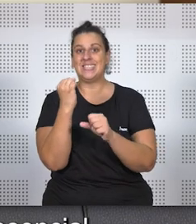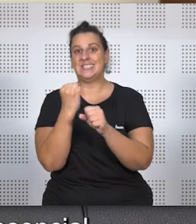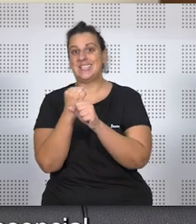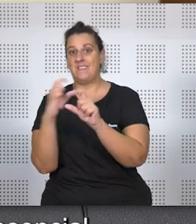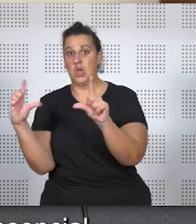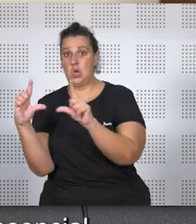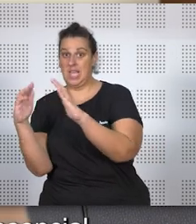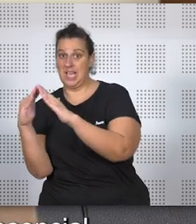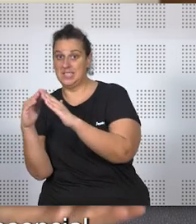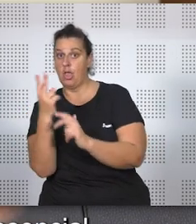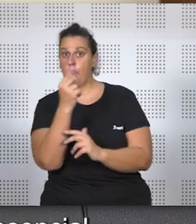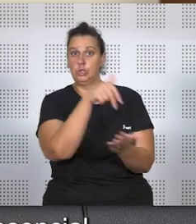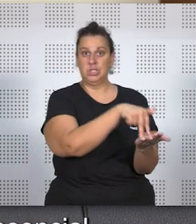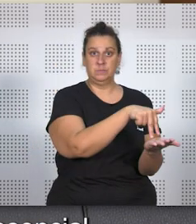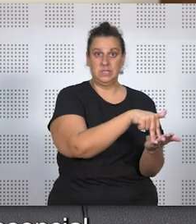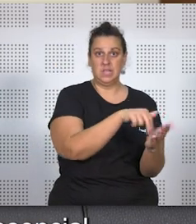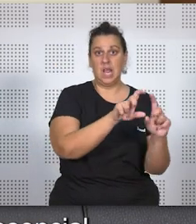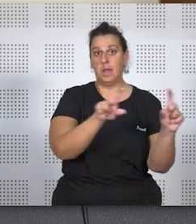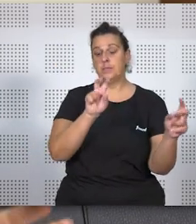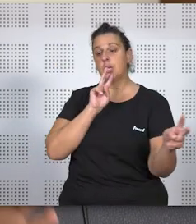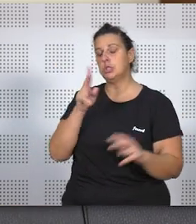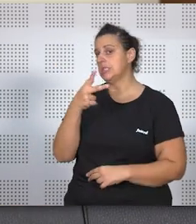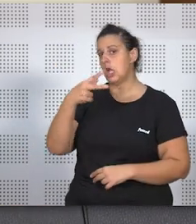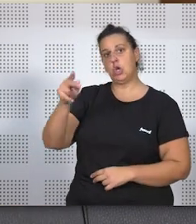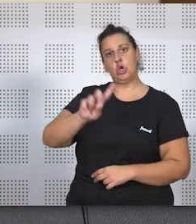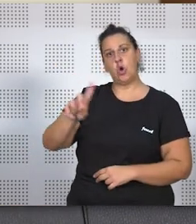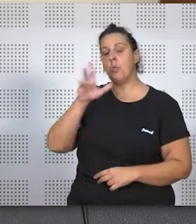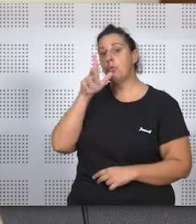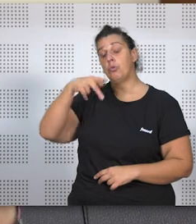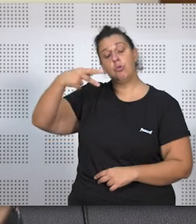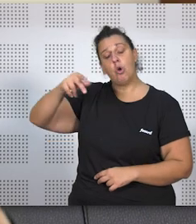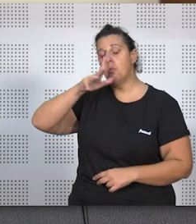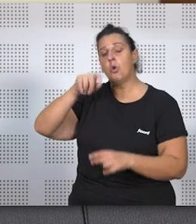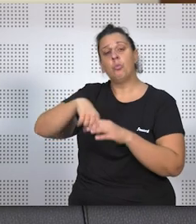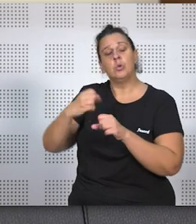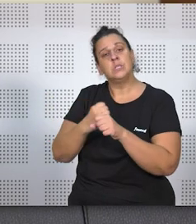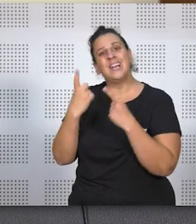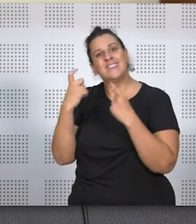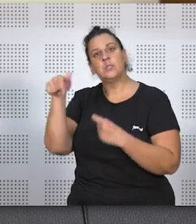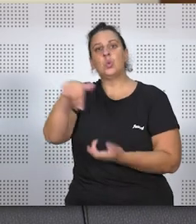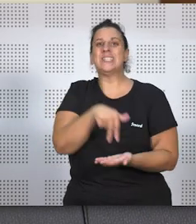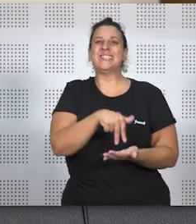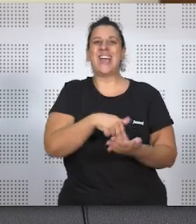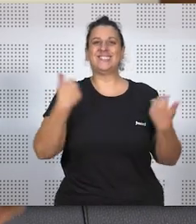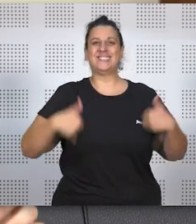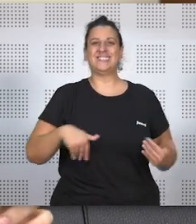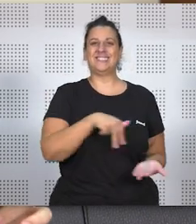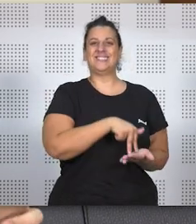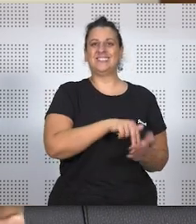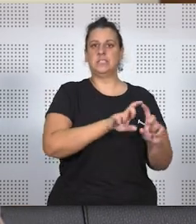trabajo presencial. A lo que la empresa le contestó lo mismo, no porque tu puesto necesita que tú estés físicamente en la empresa.